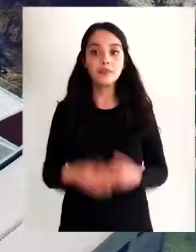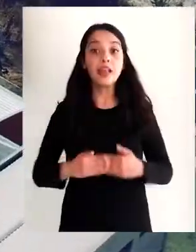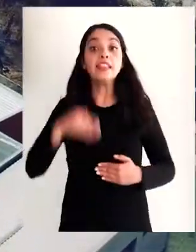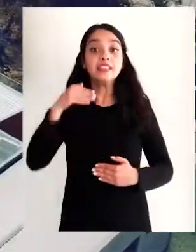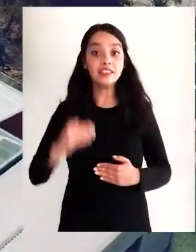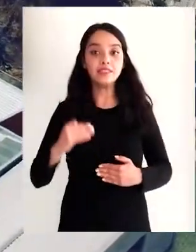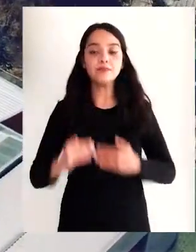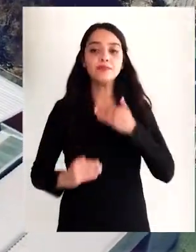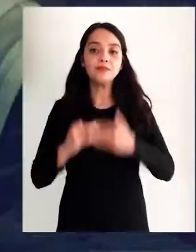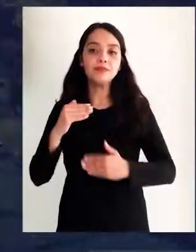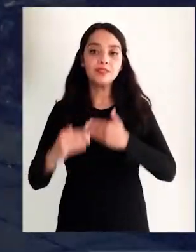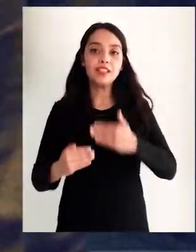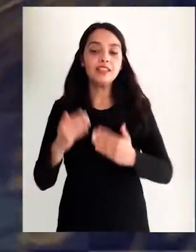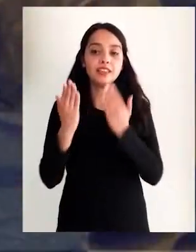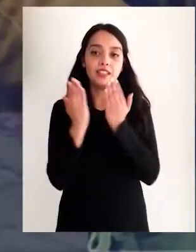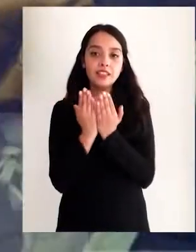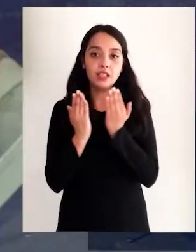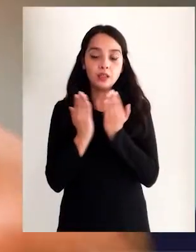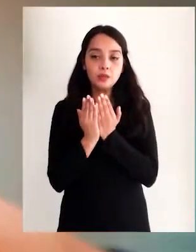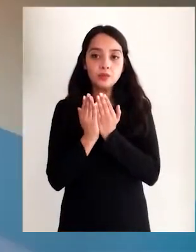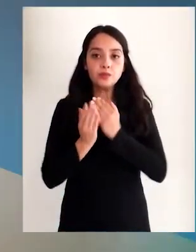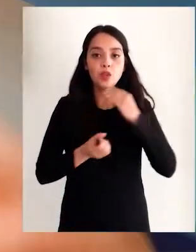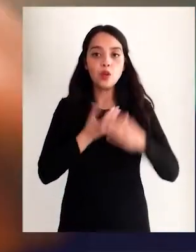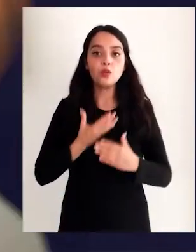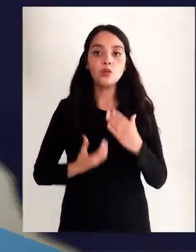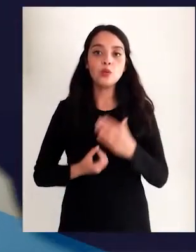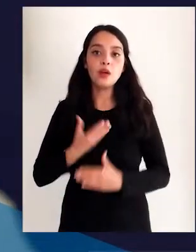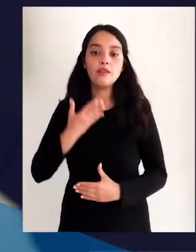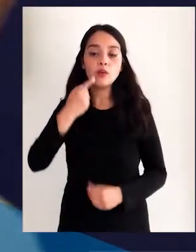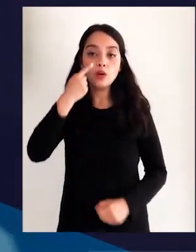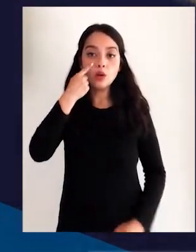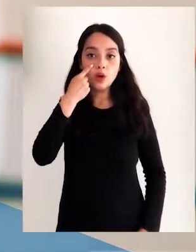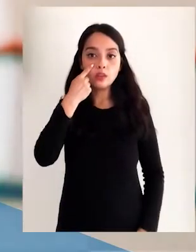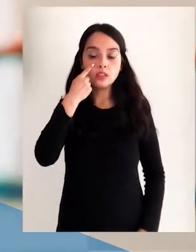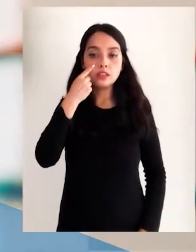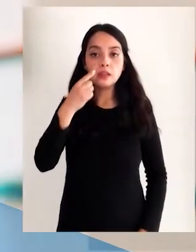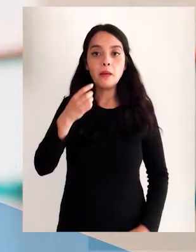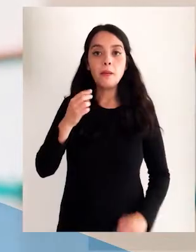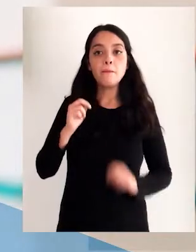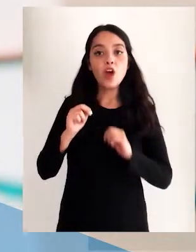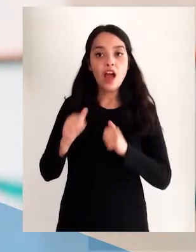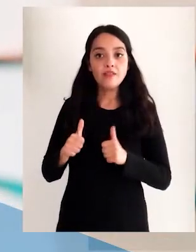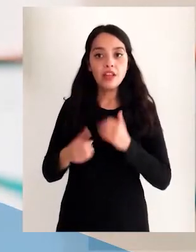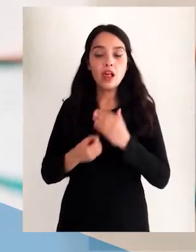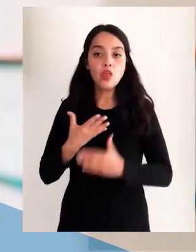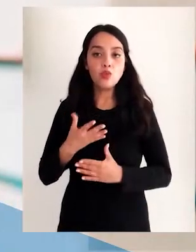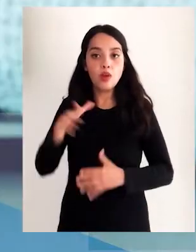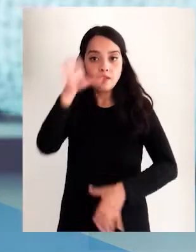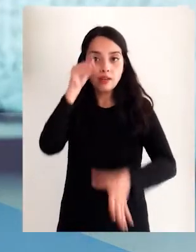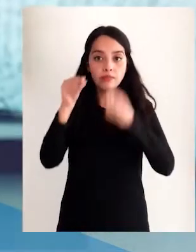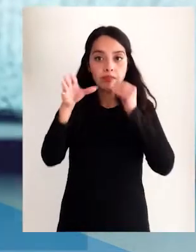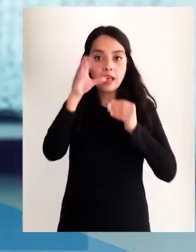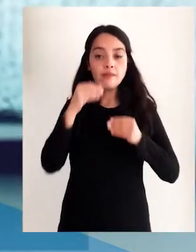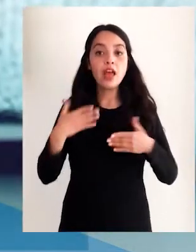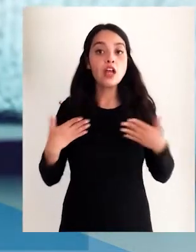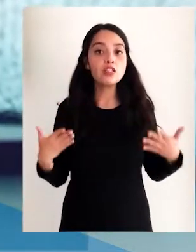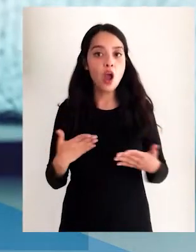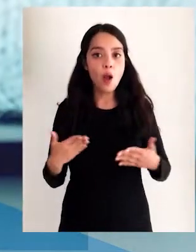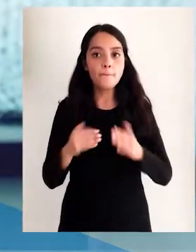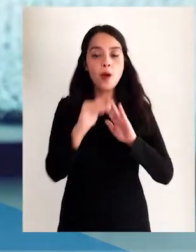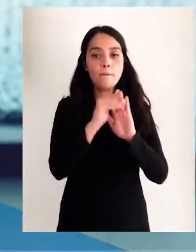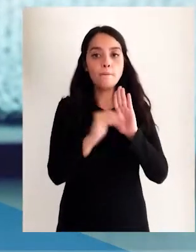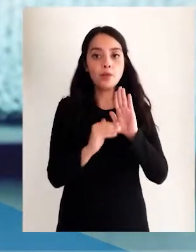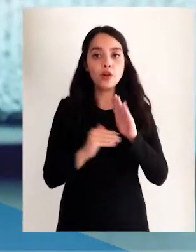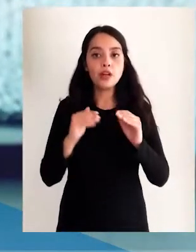Da el siguiente paso en tus estudios, actualiza tus conocimientos y adquiere nuevas competencias a través de los programas de